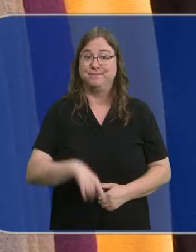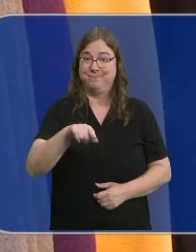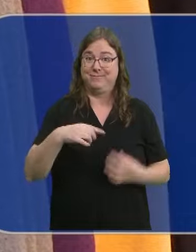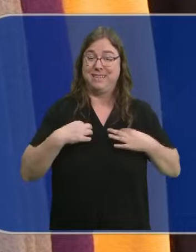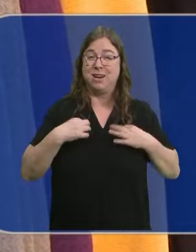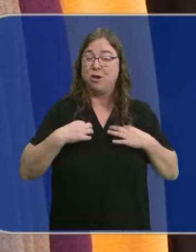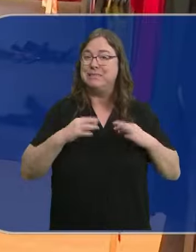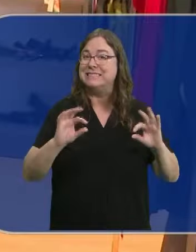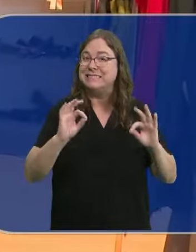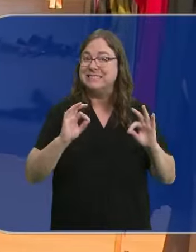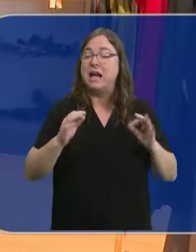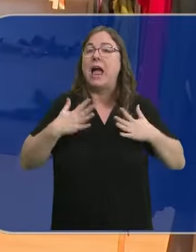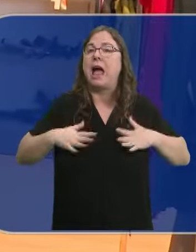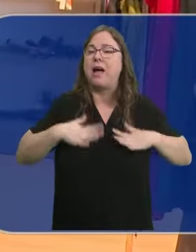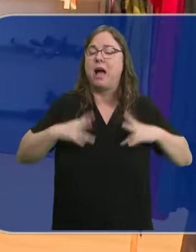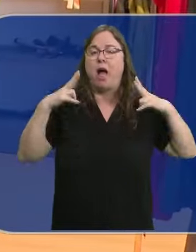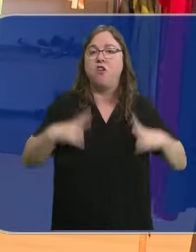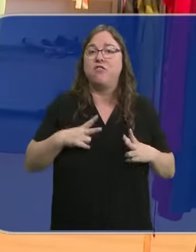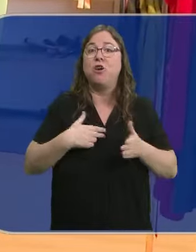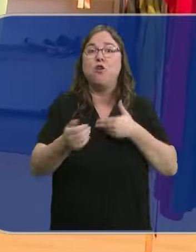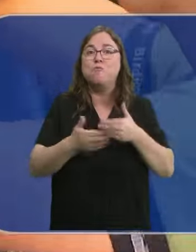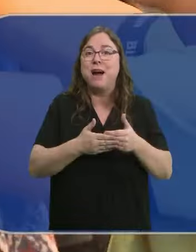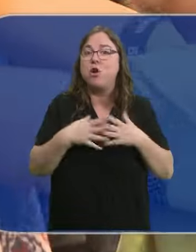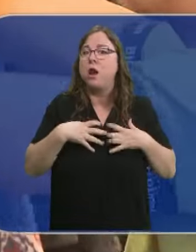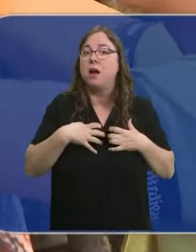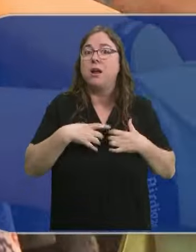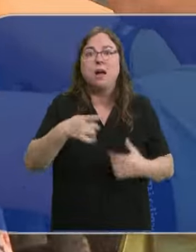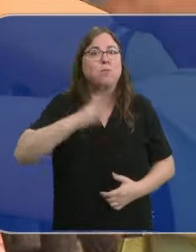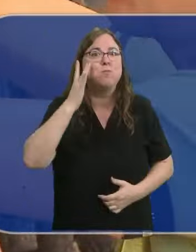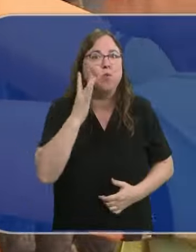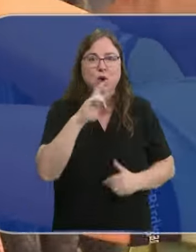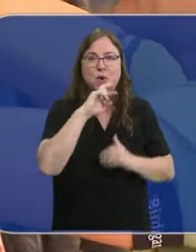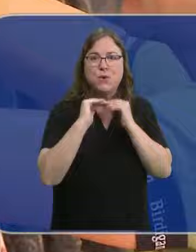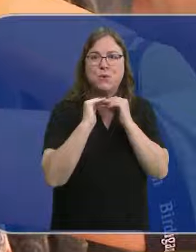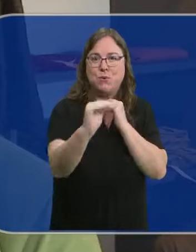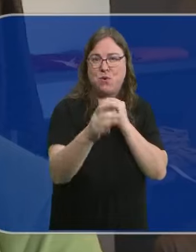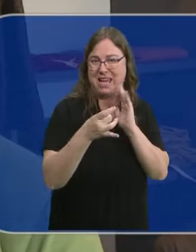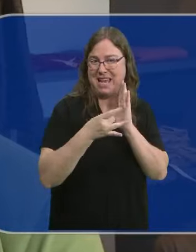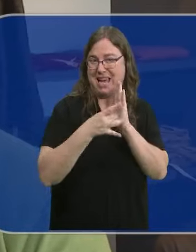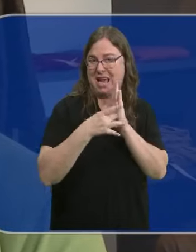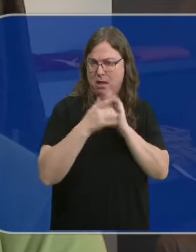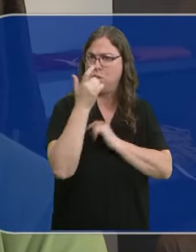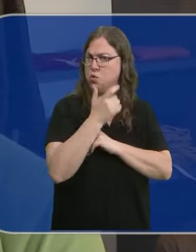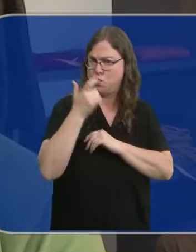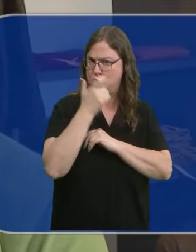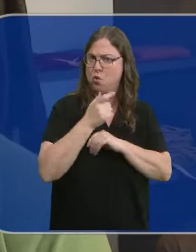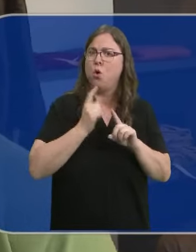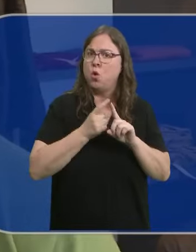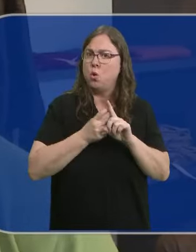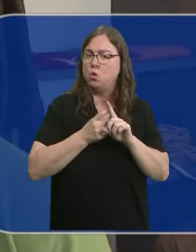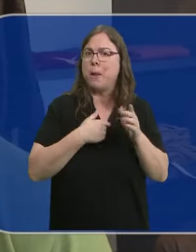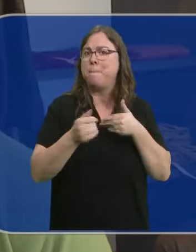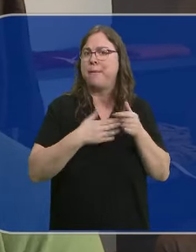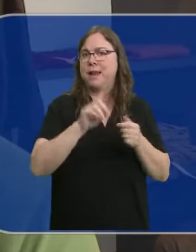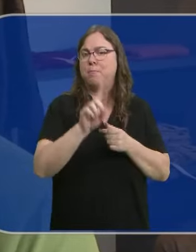Estas prendas son un ejemplo de abrigos hechos con lana. Es la auténtica sostenibilidad. Lo primero es que te da una calidad, que son prendas durables, estás utilizando